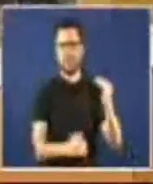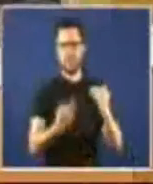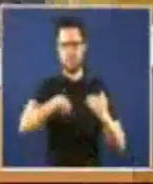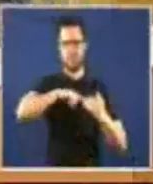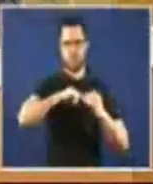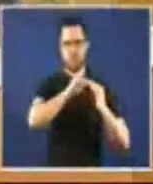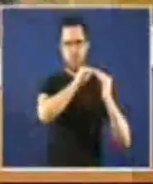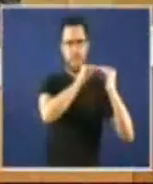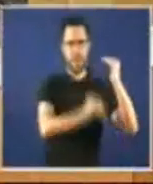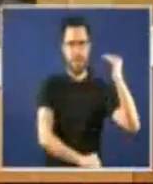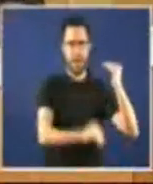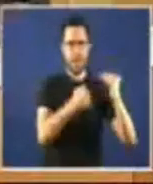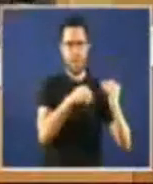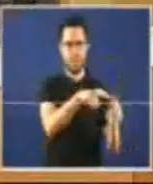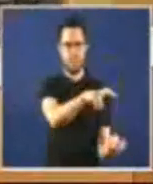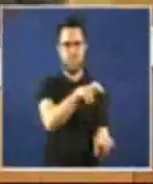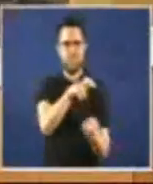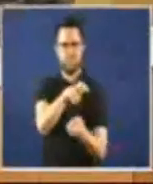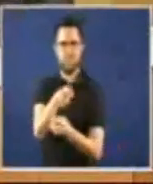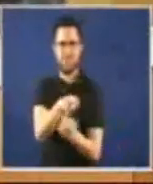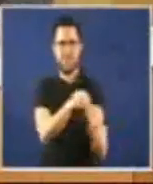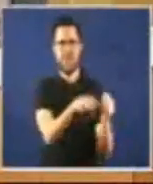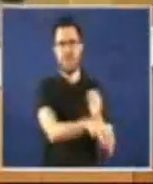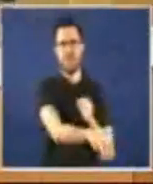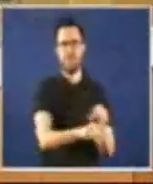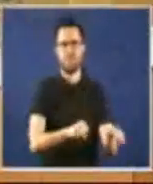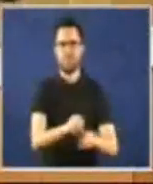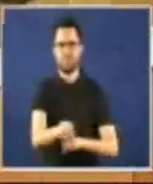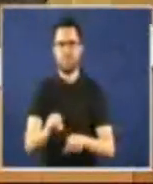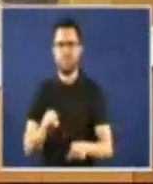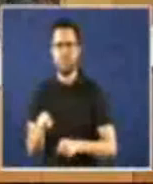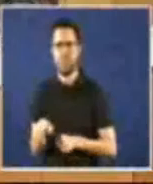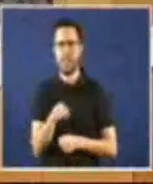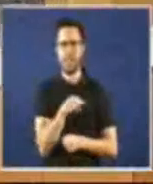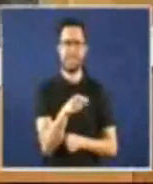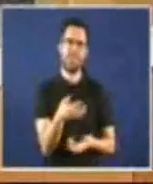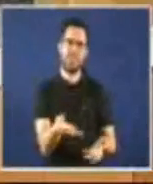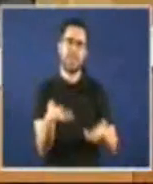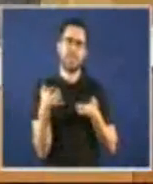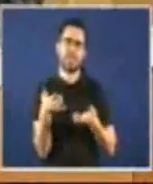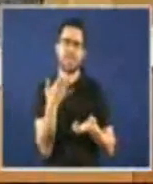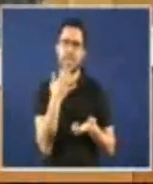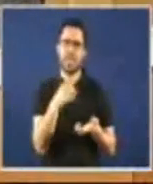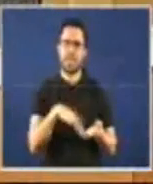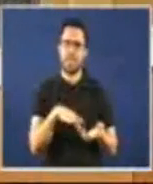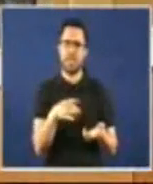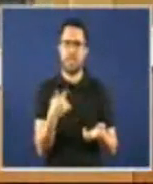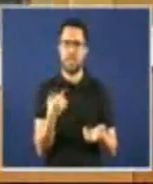evidentemente non é confiscatorio para os que se benefician de que ese precepto constitucional está prácticamente abolido